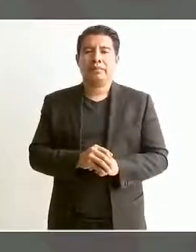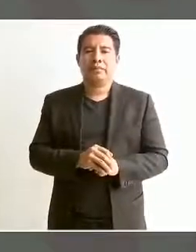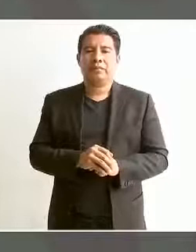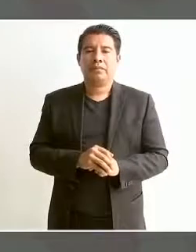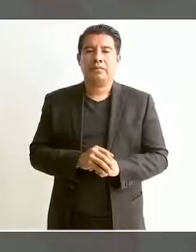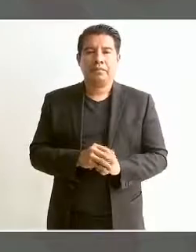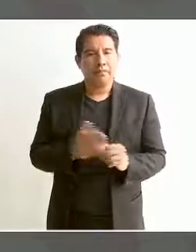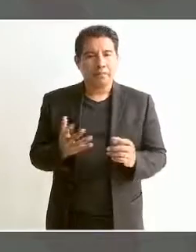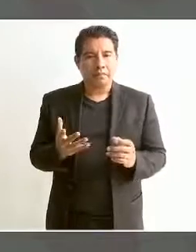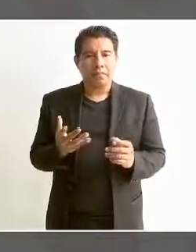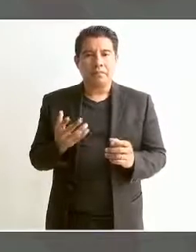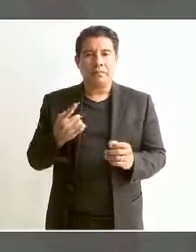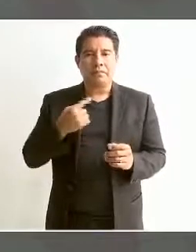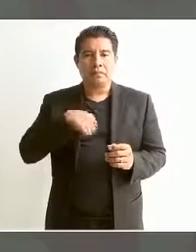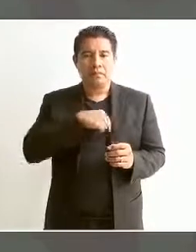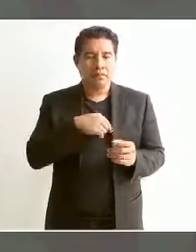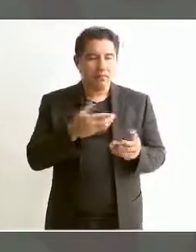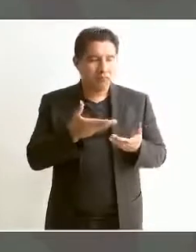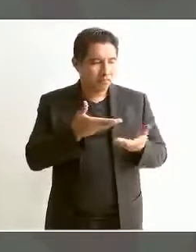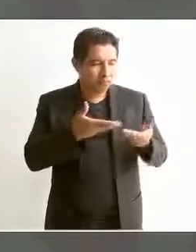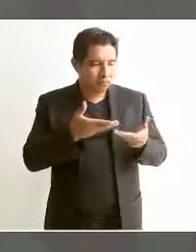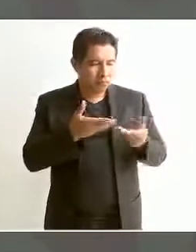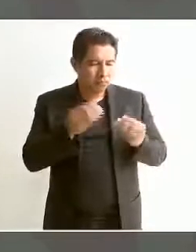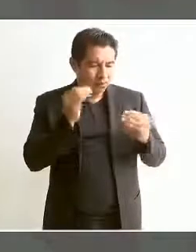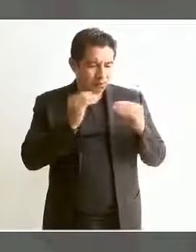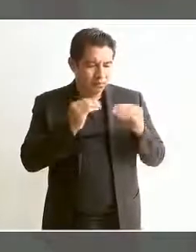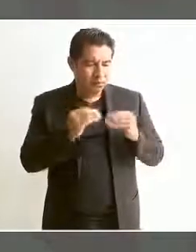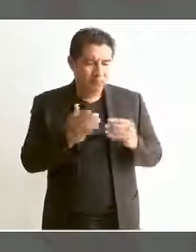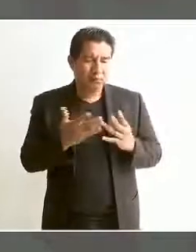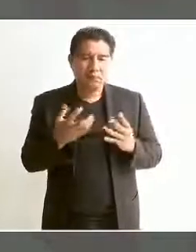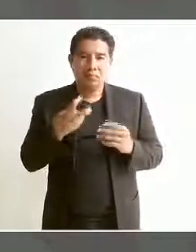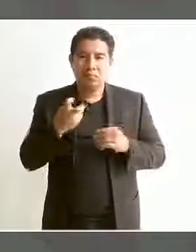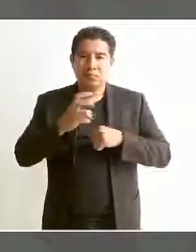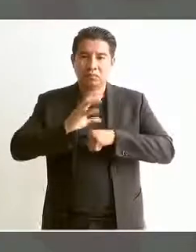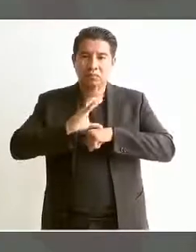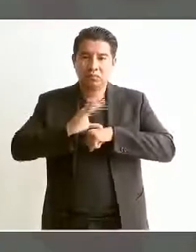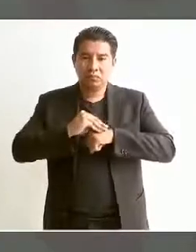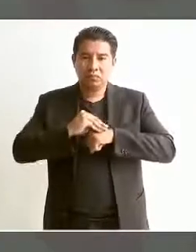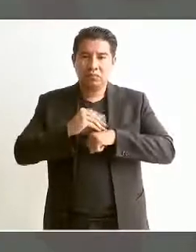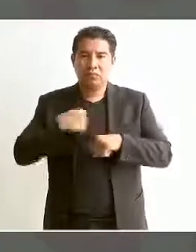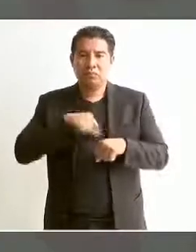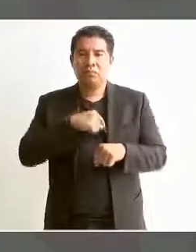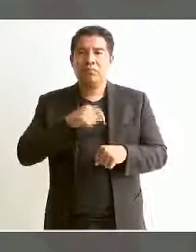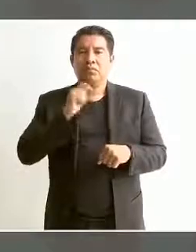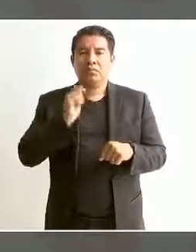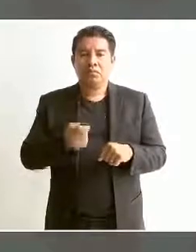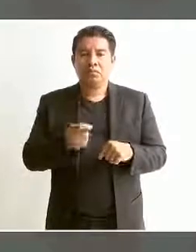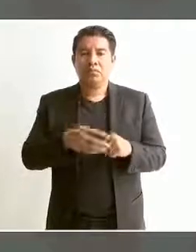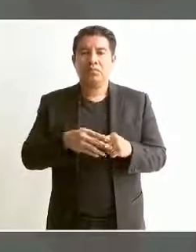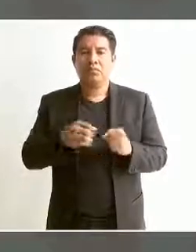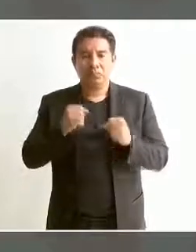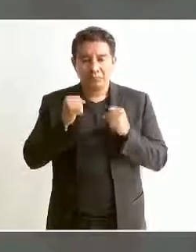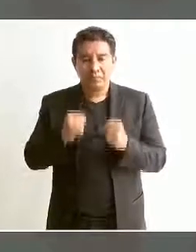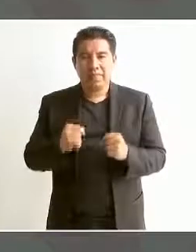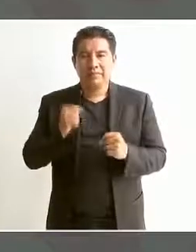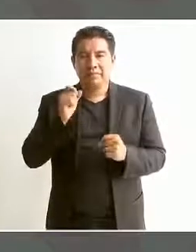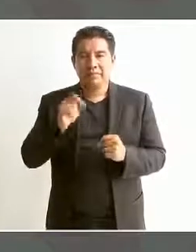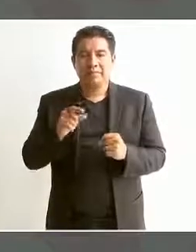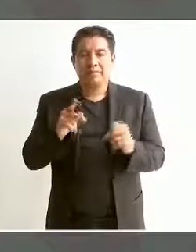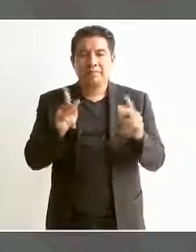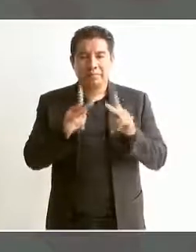fórmula es la que permite, la que garantiza la paz